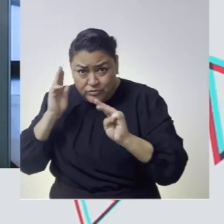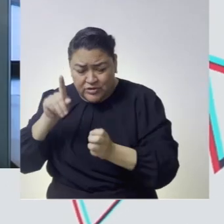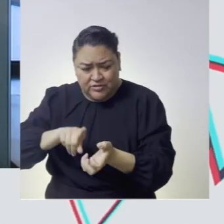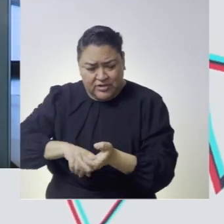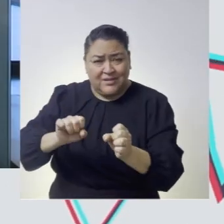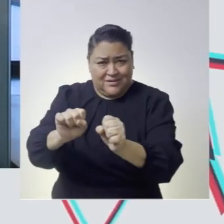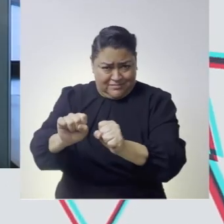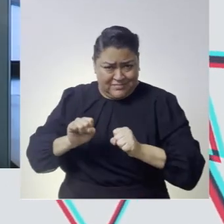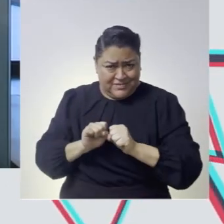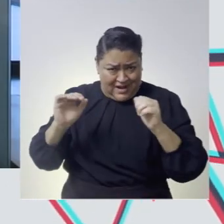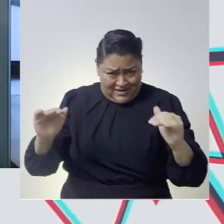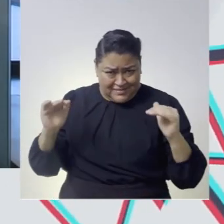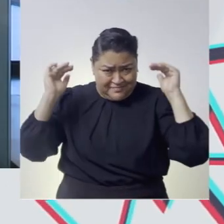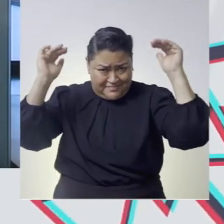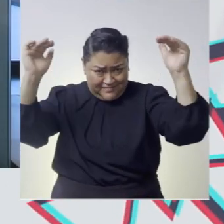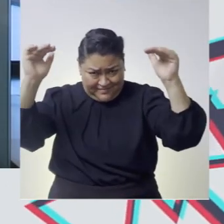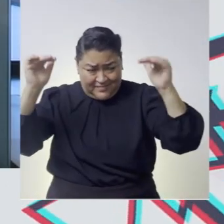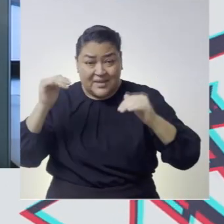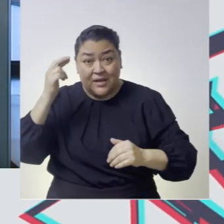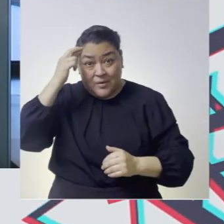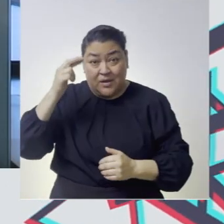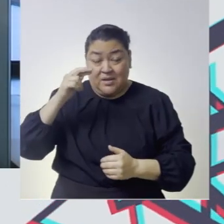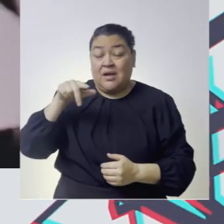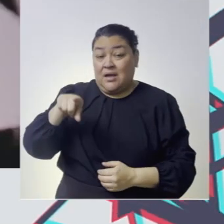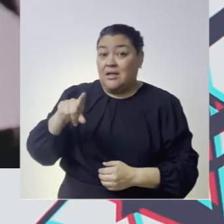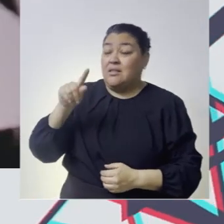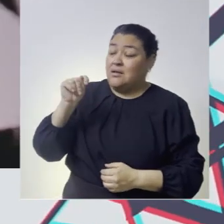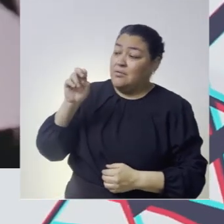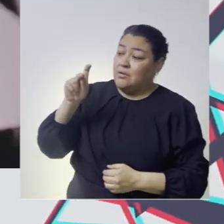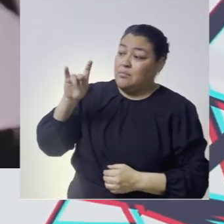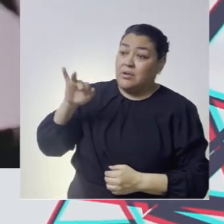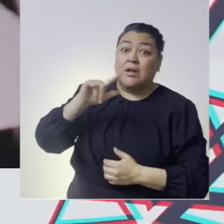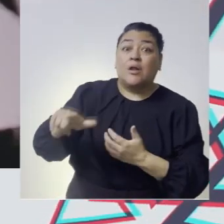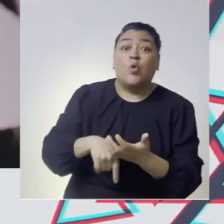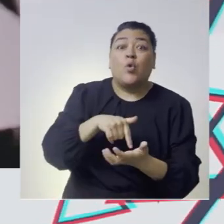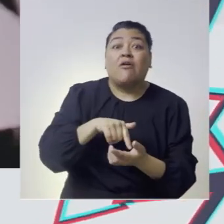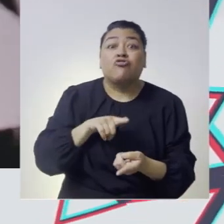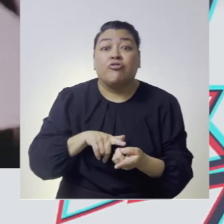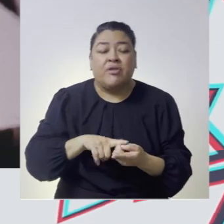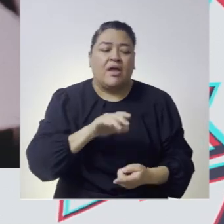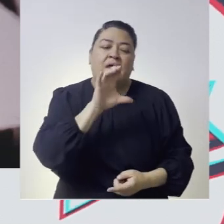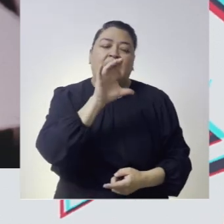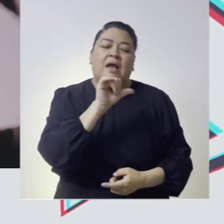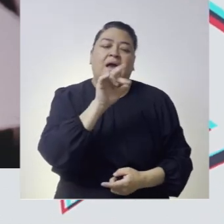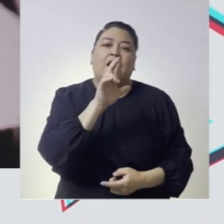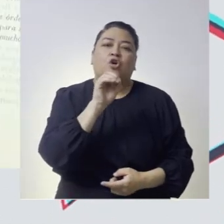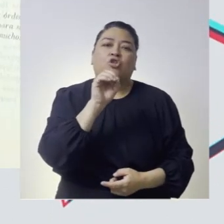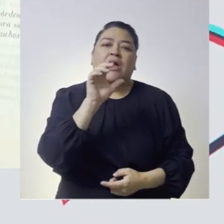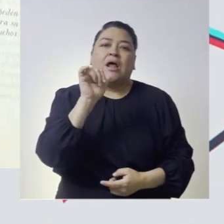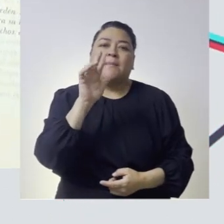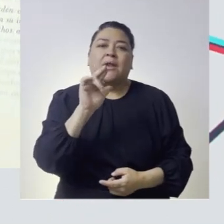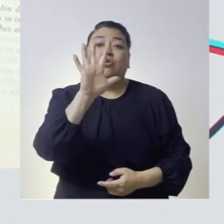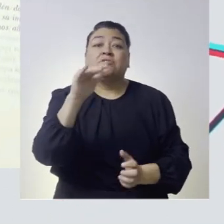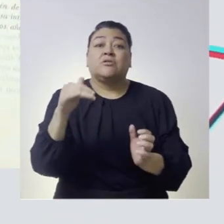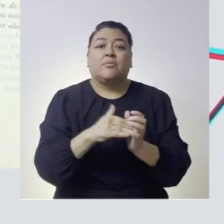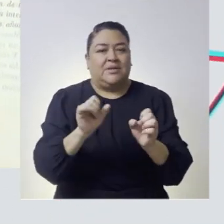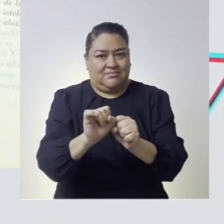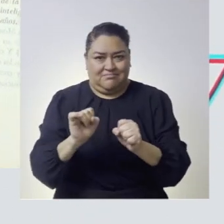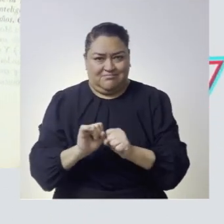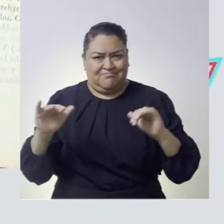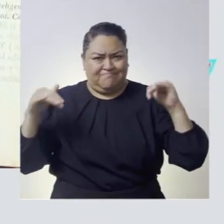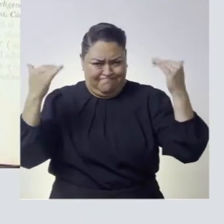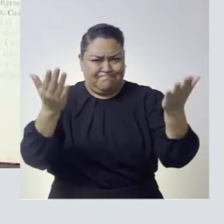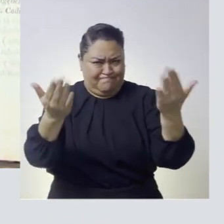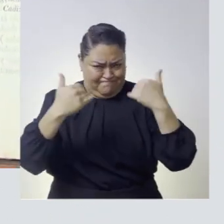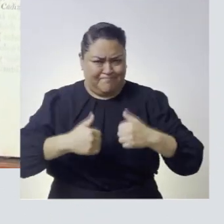mic o museo interactivo de las constituciones del tribunal electoral del poder judicial de la federación ubicado en carlota armera 5000 la sede